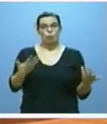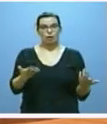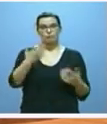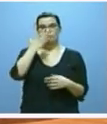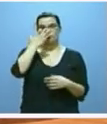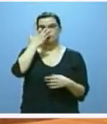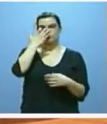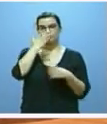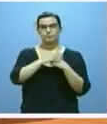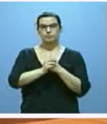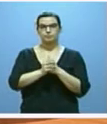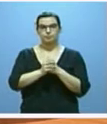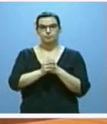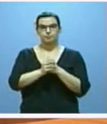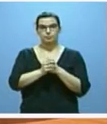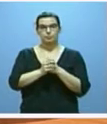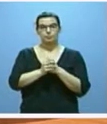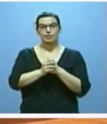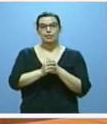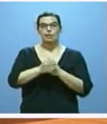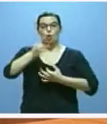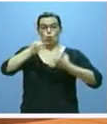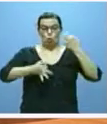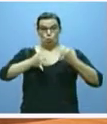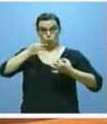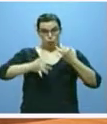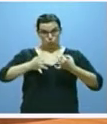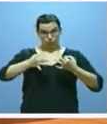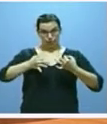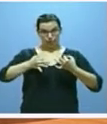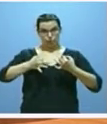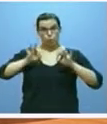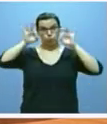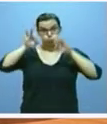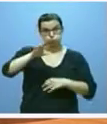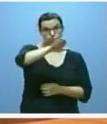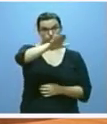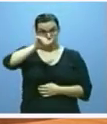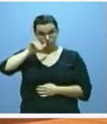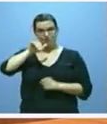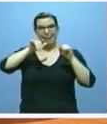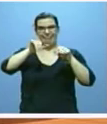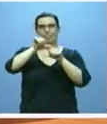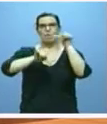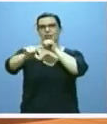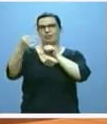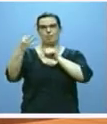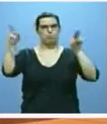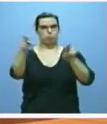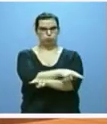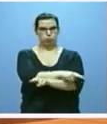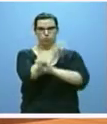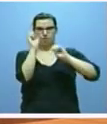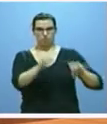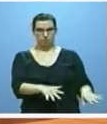es la apertura de juicio oral la que debe determinar el cese en ejercicio de su responsabilidad política del